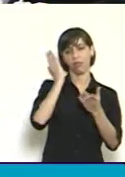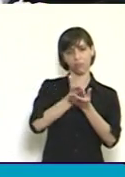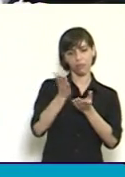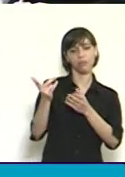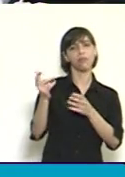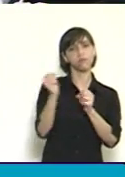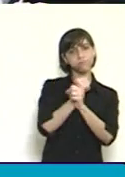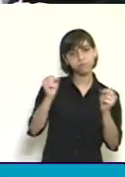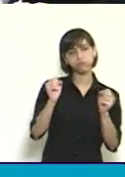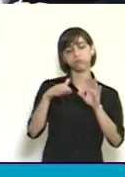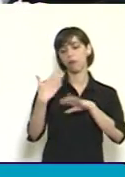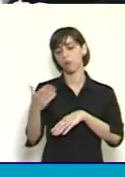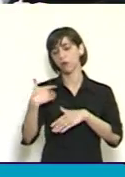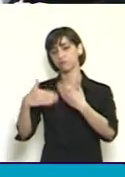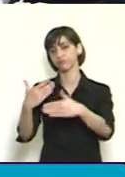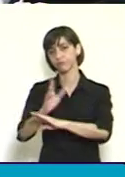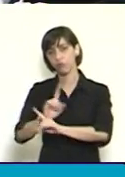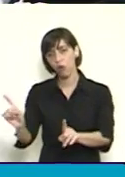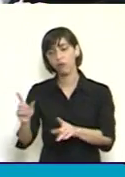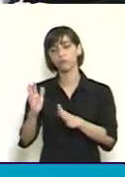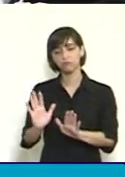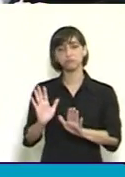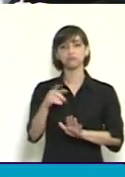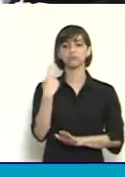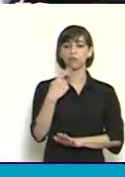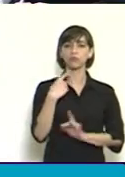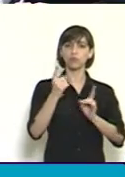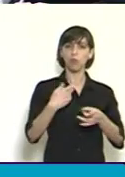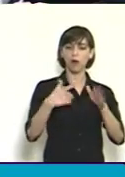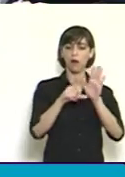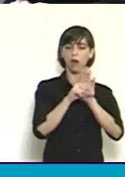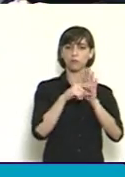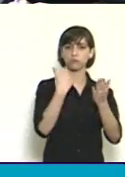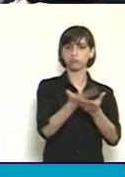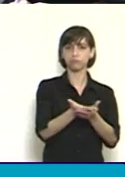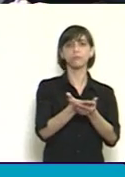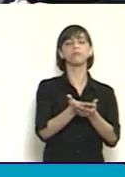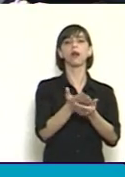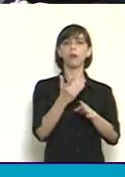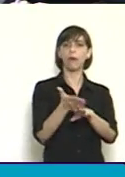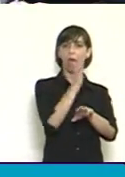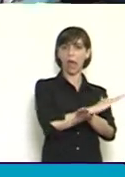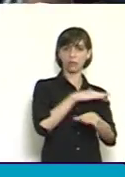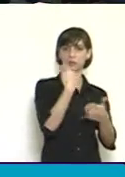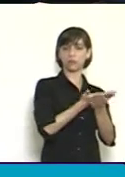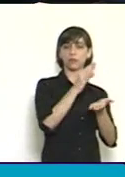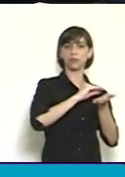Nosotros hemos presentado una ley que recoge aportes de una ley que había presentado el diputado Carlos Comi, que